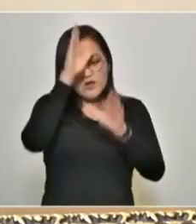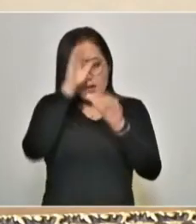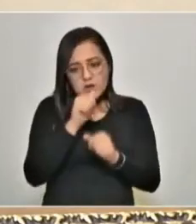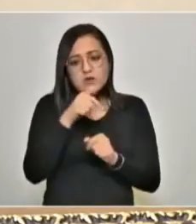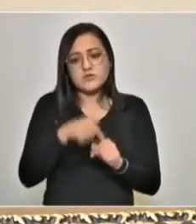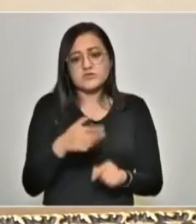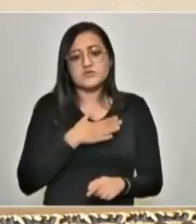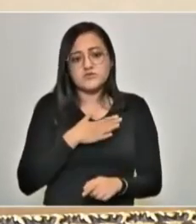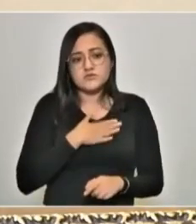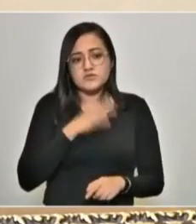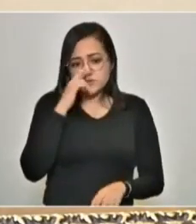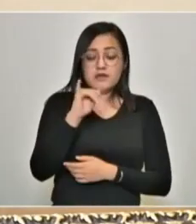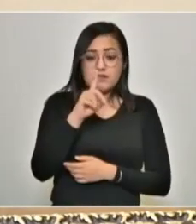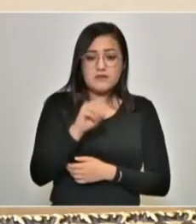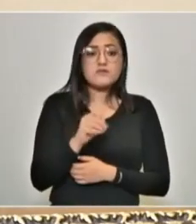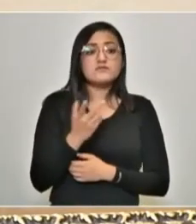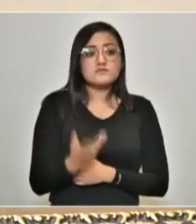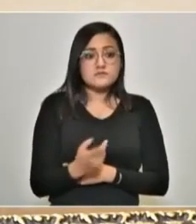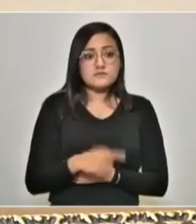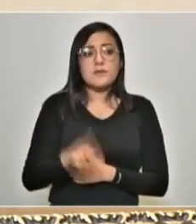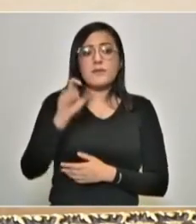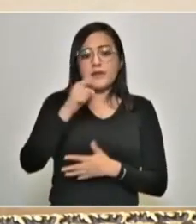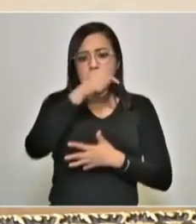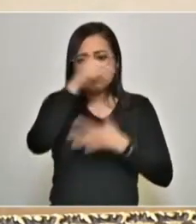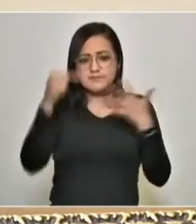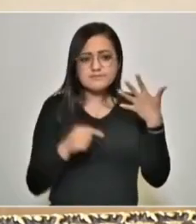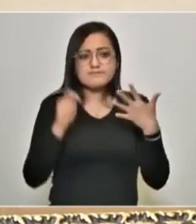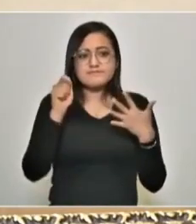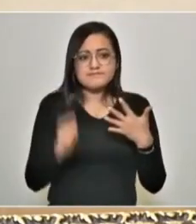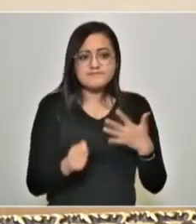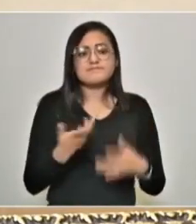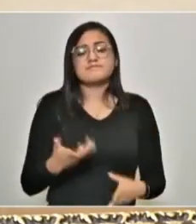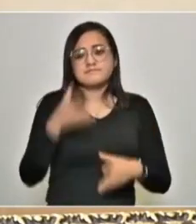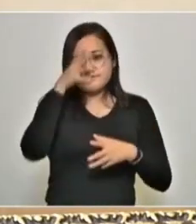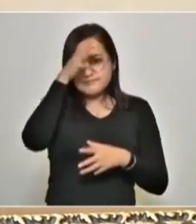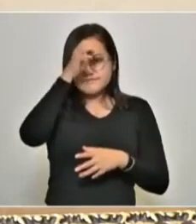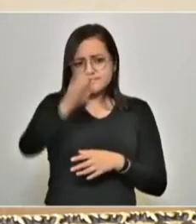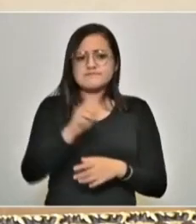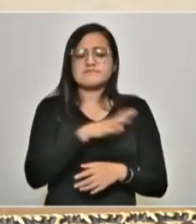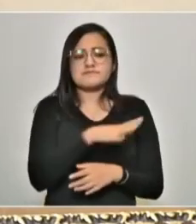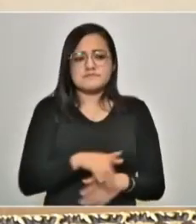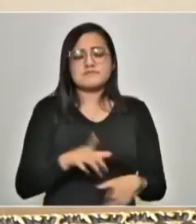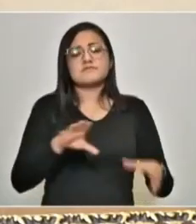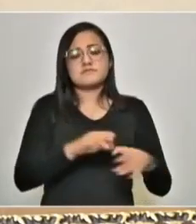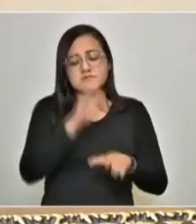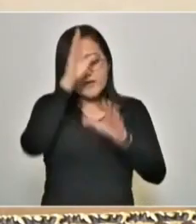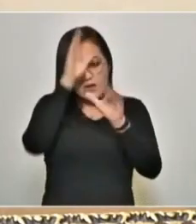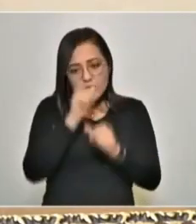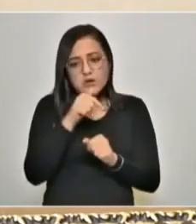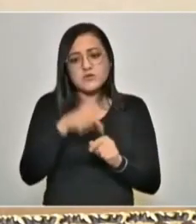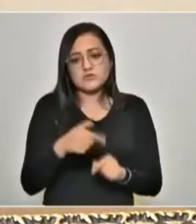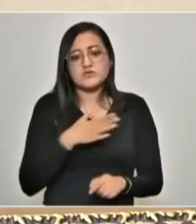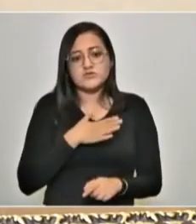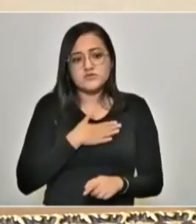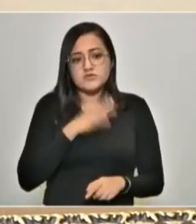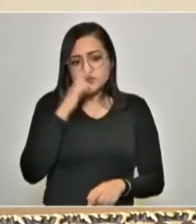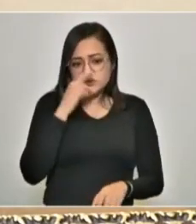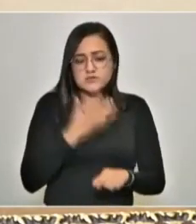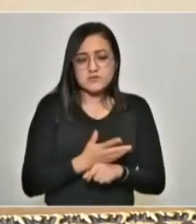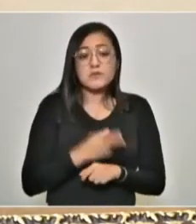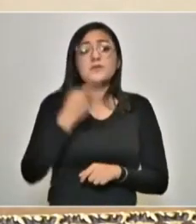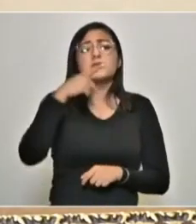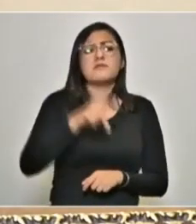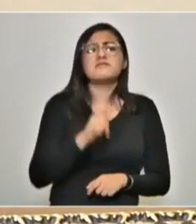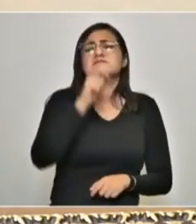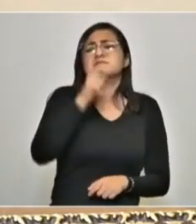familia que tendrán el modelo híbrido. Los 20 puntos son conceptos generales, compromisos generales, pero la práctica